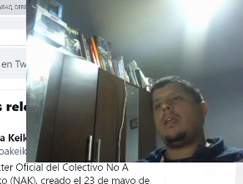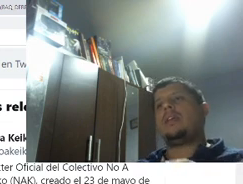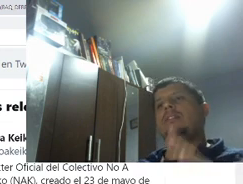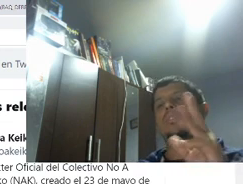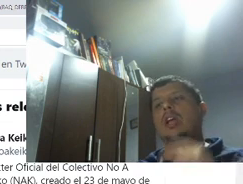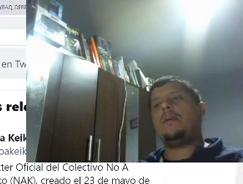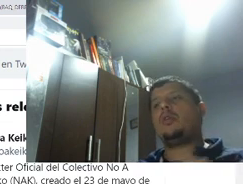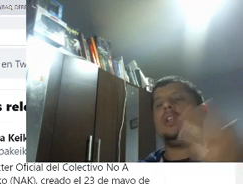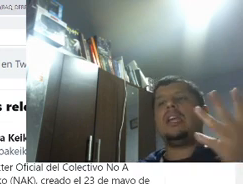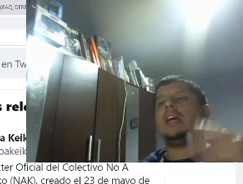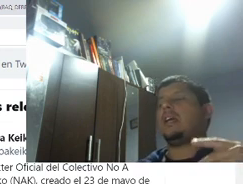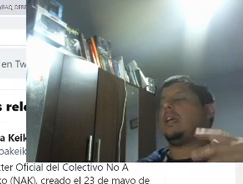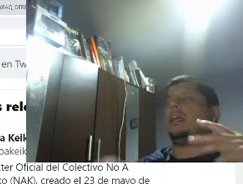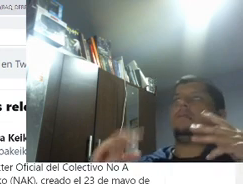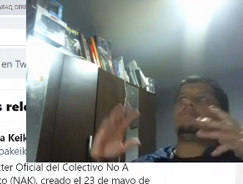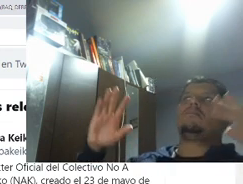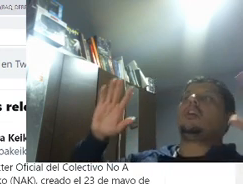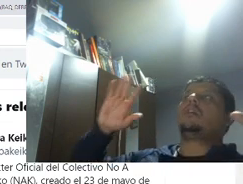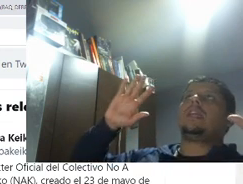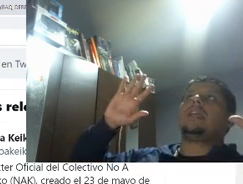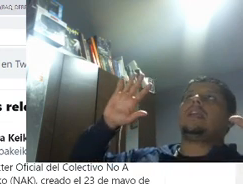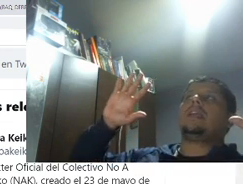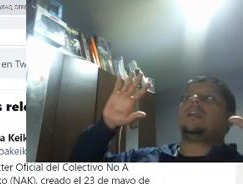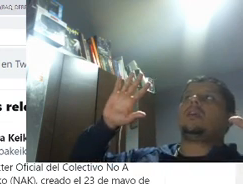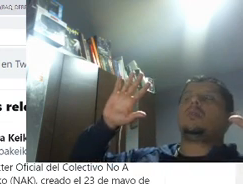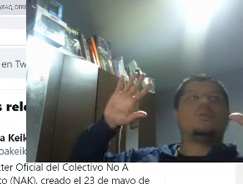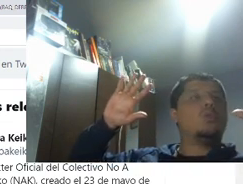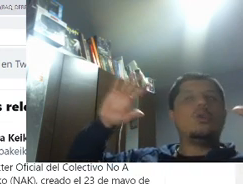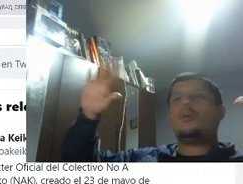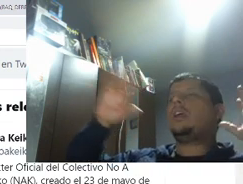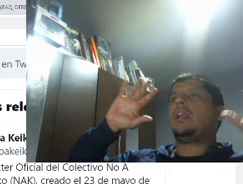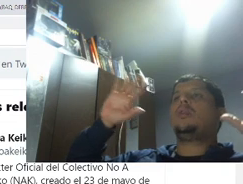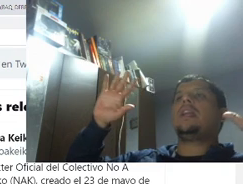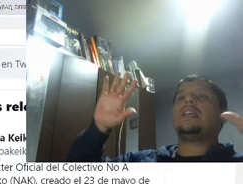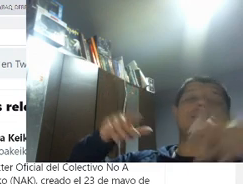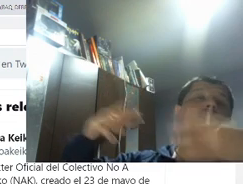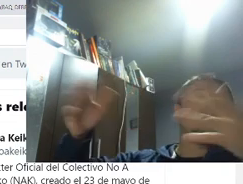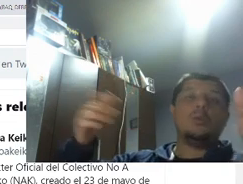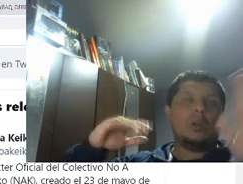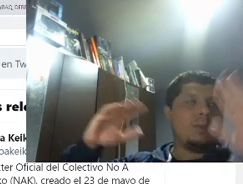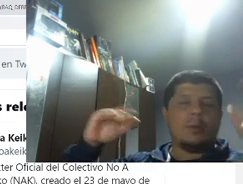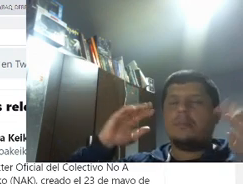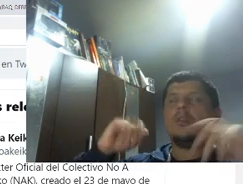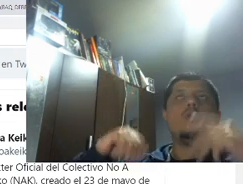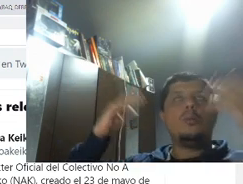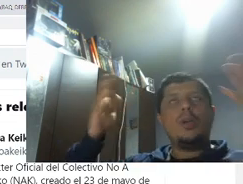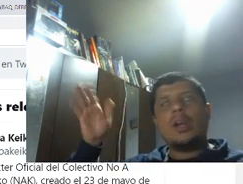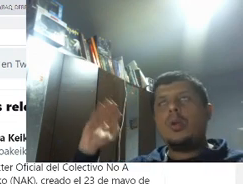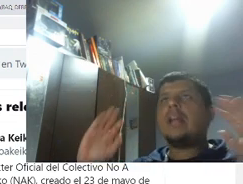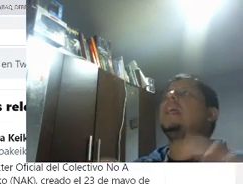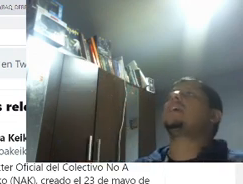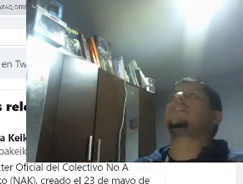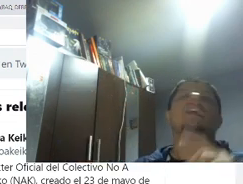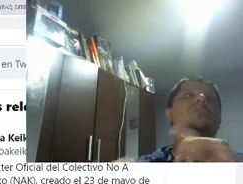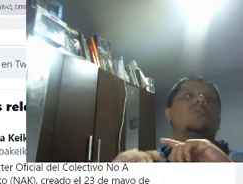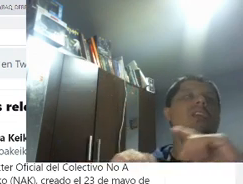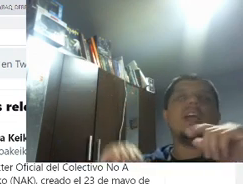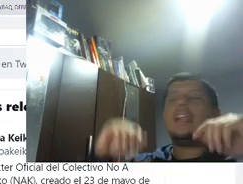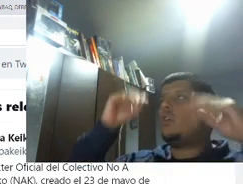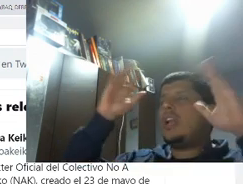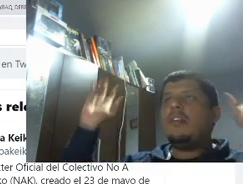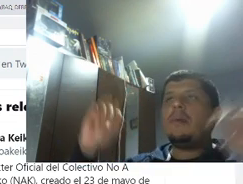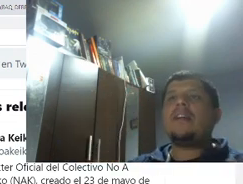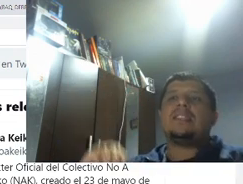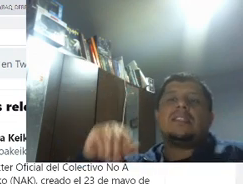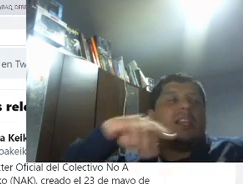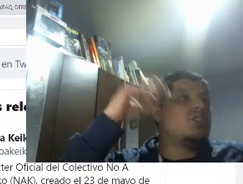Acá, el señor Cavero indica que... No, que hubo irregularidades. Él mencionó, hubieron, pero bueno. Hubo irregularidades. Y